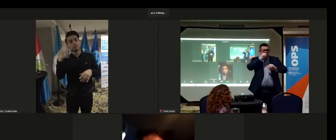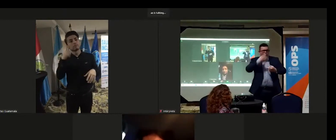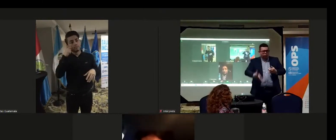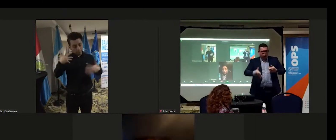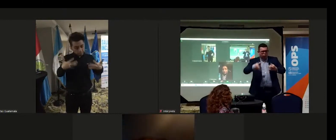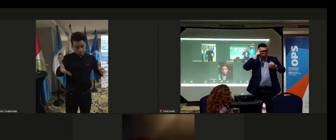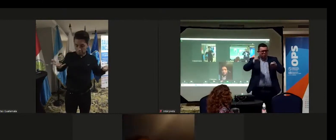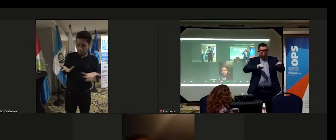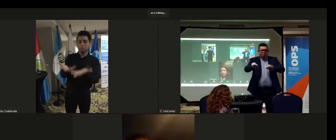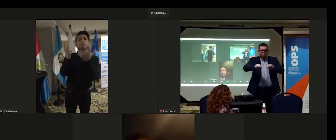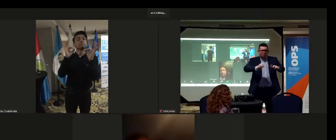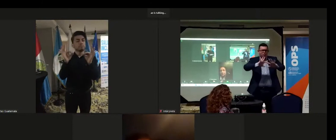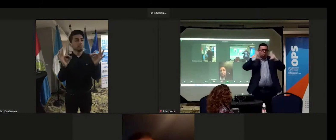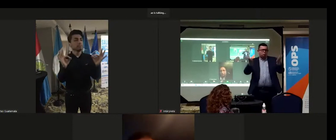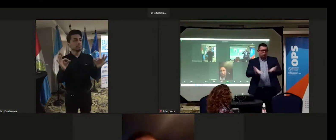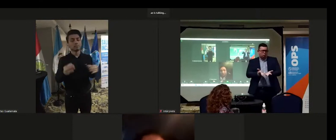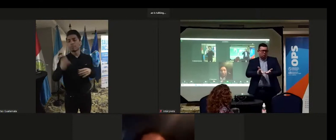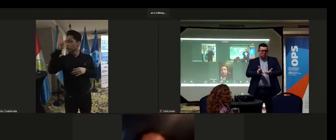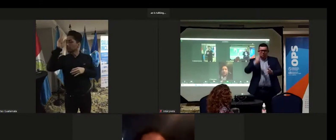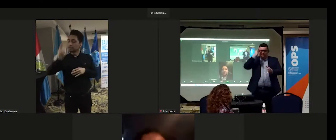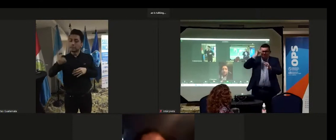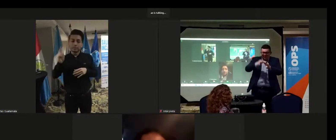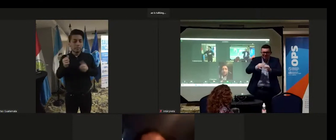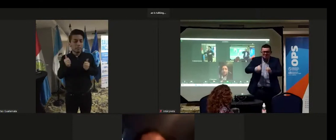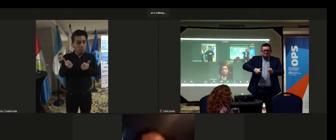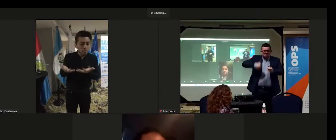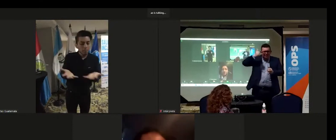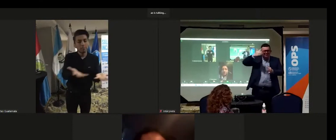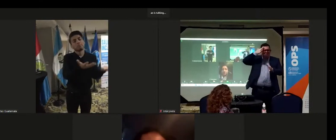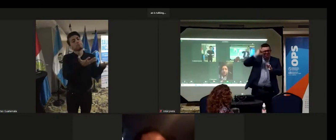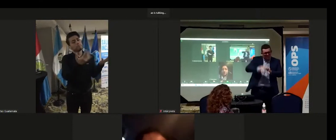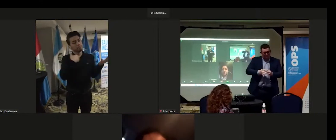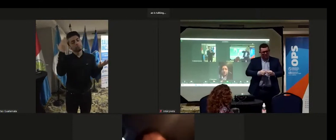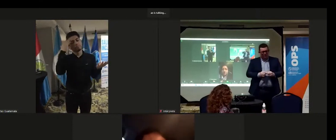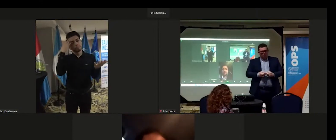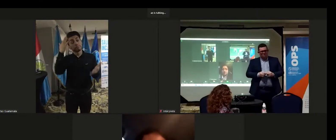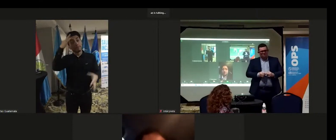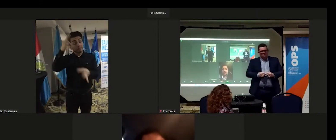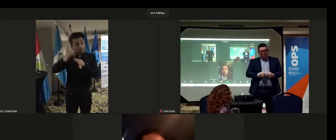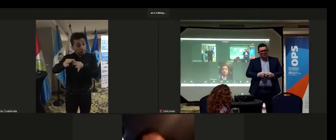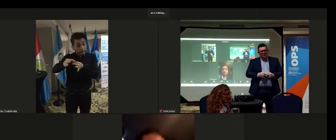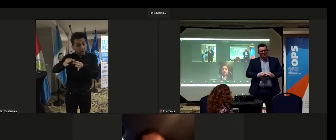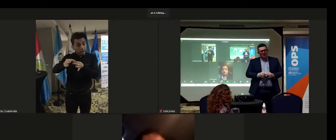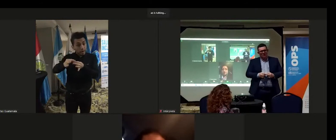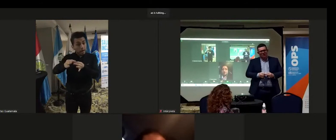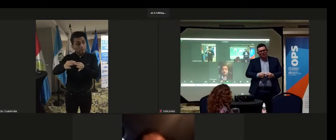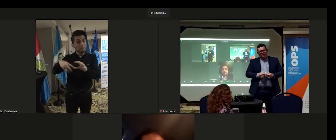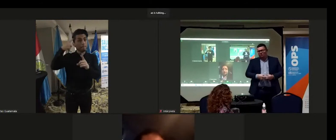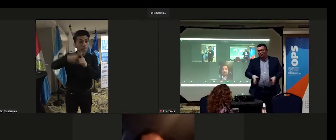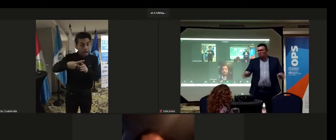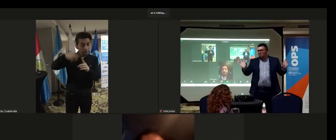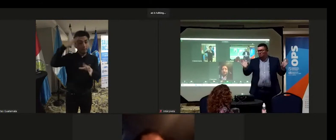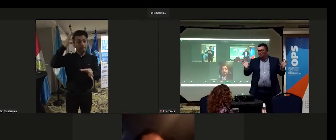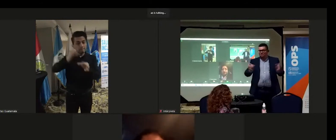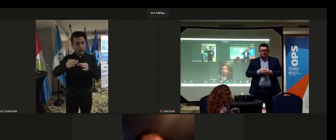fluyendo poco a poco. Dios siempre es bueno, y sabemos que esa fe, esa fe y más fe va a lograr que